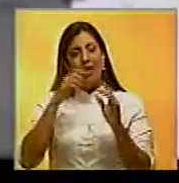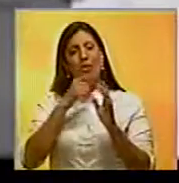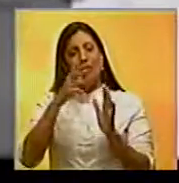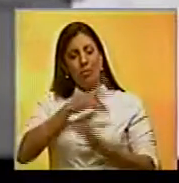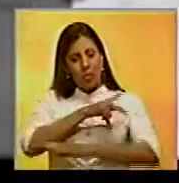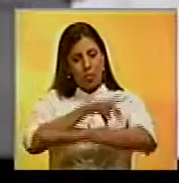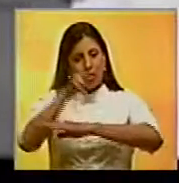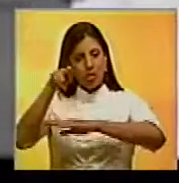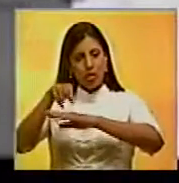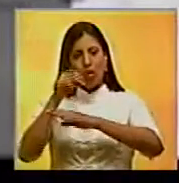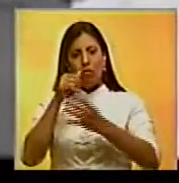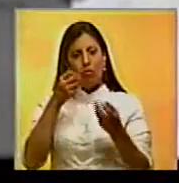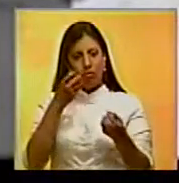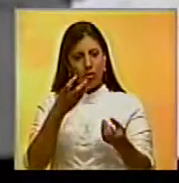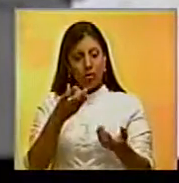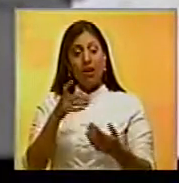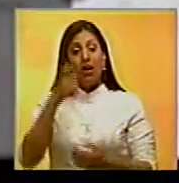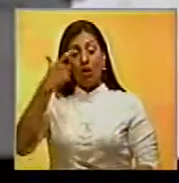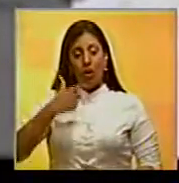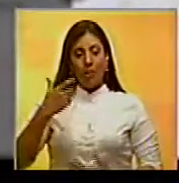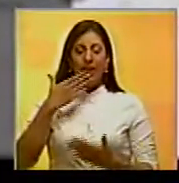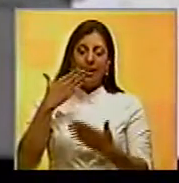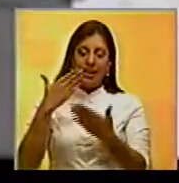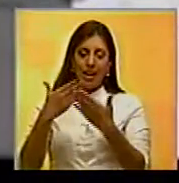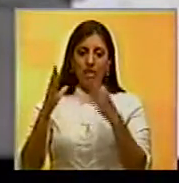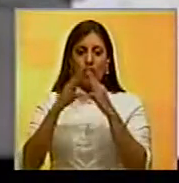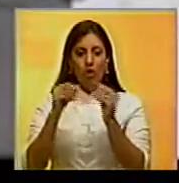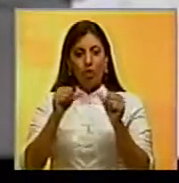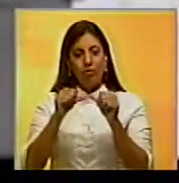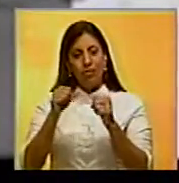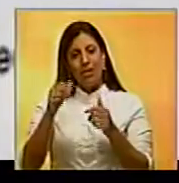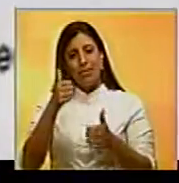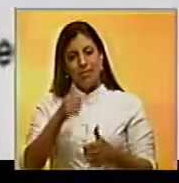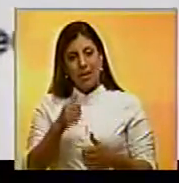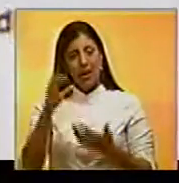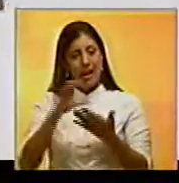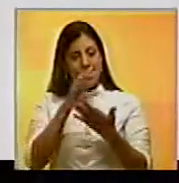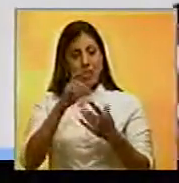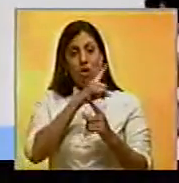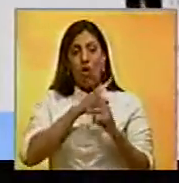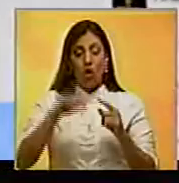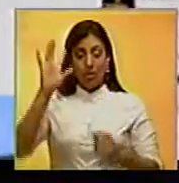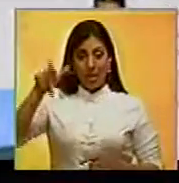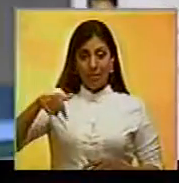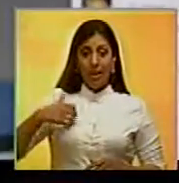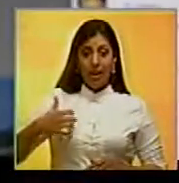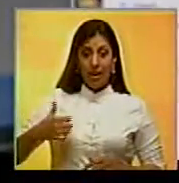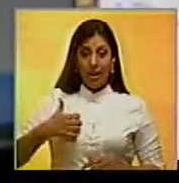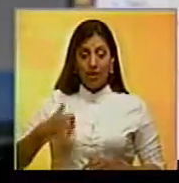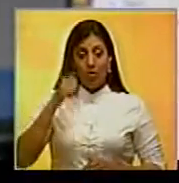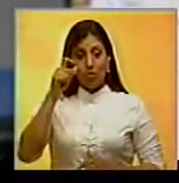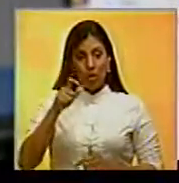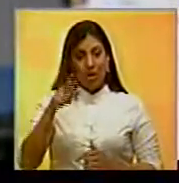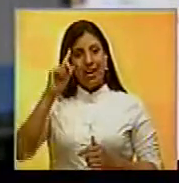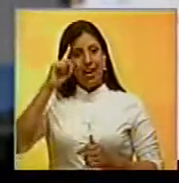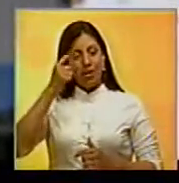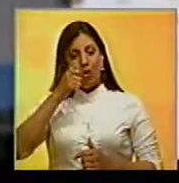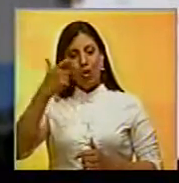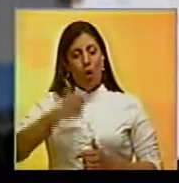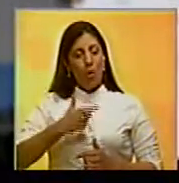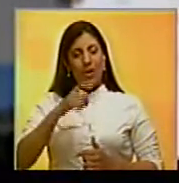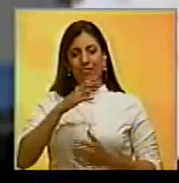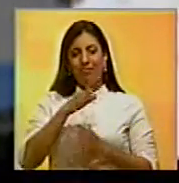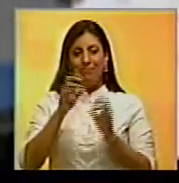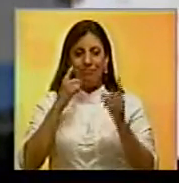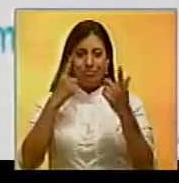puertorriqueño Lin-Manuel Miranda, quien dio las gracias a Cohen por sus canciones. La también canadiense Alanis Morissette recordó a Leonard con